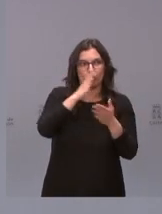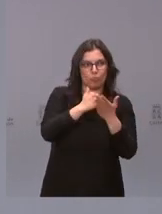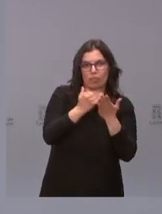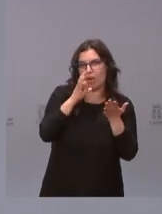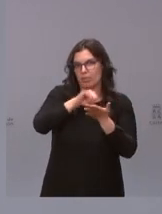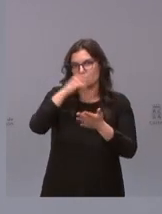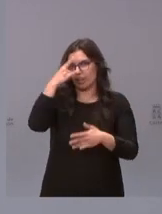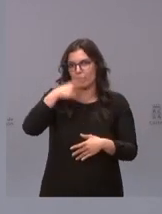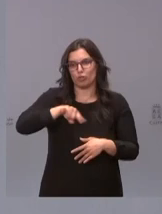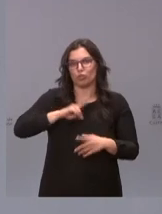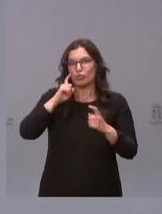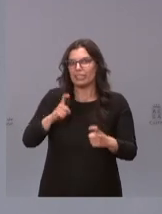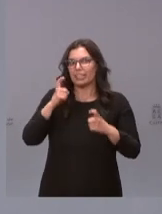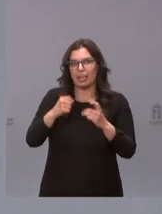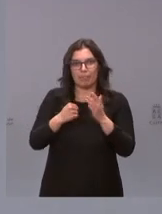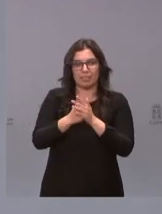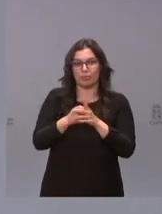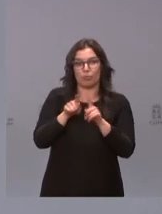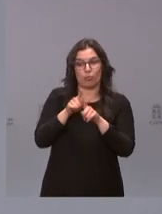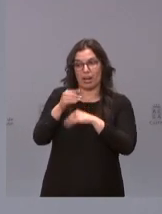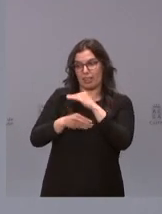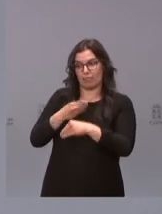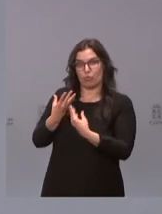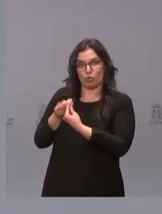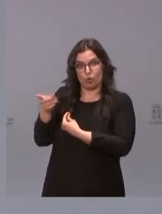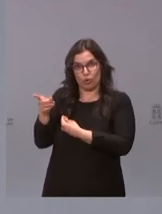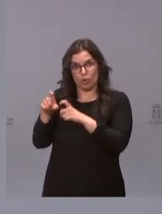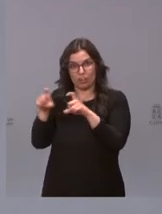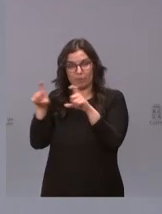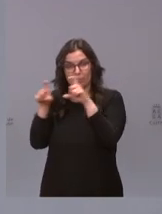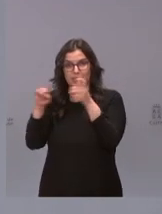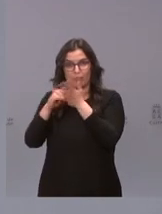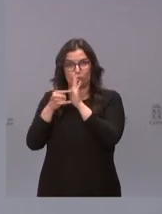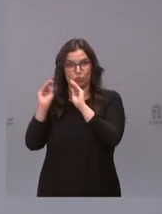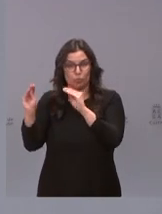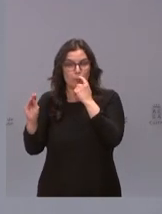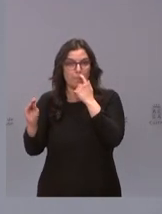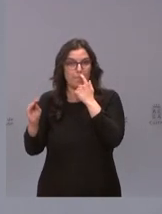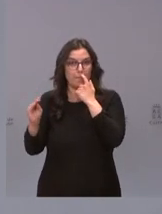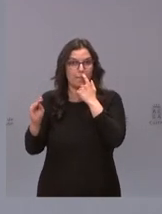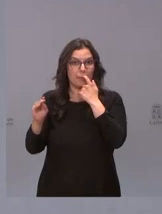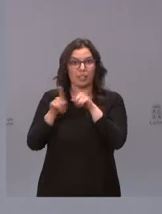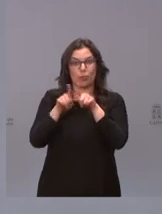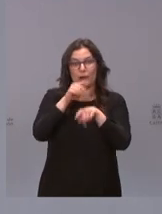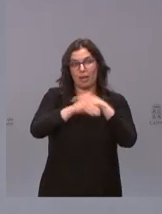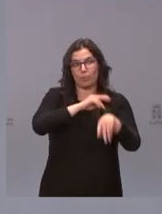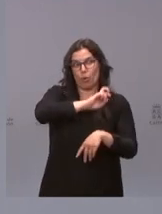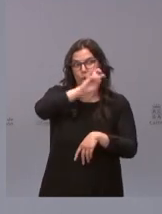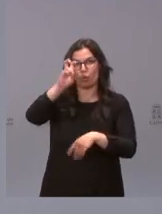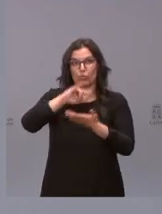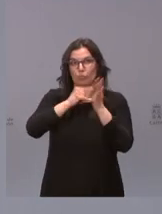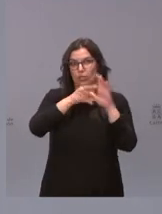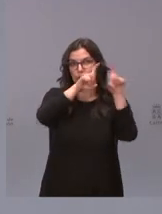todo lo que esté en nuestra mano como lo estamos haciendo en estos momentos con este proyecto empresarial y como estamos haciendo con otros proyectos